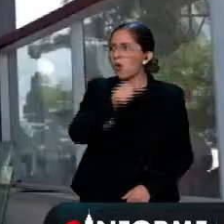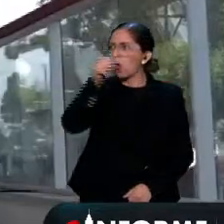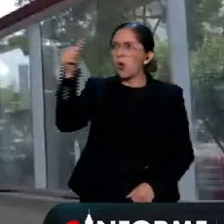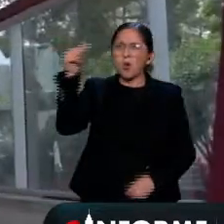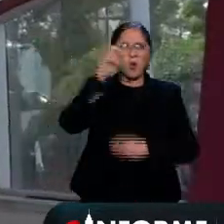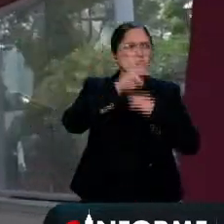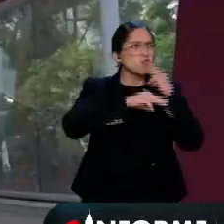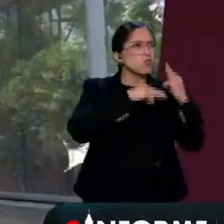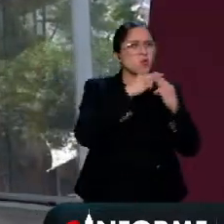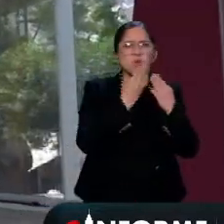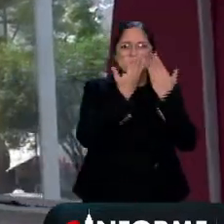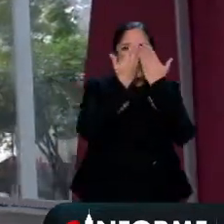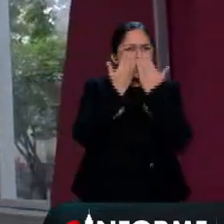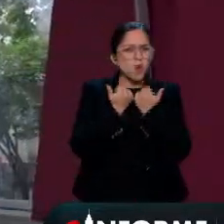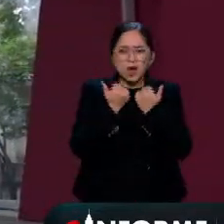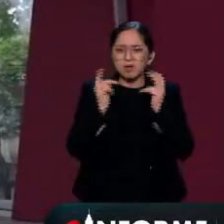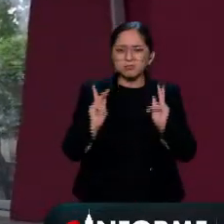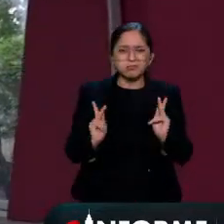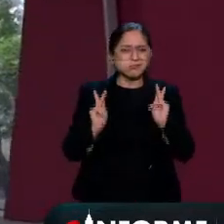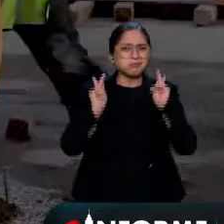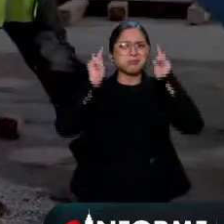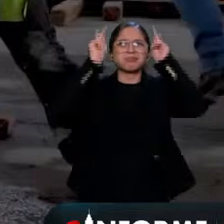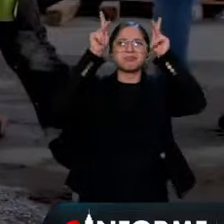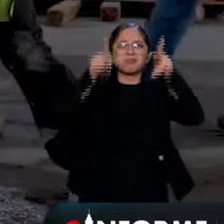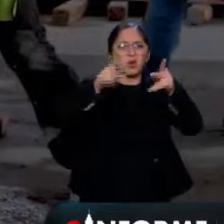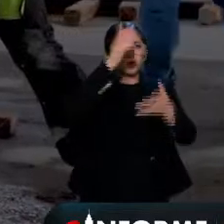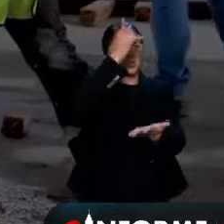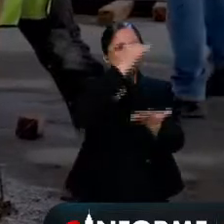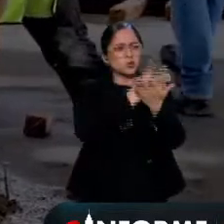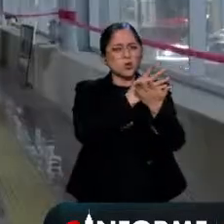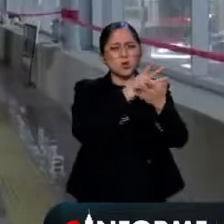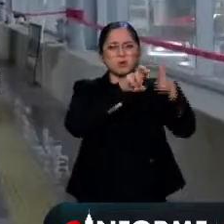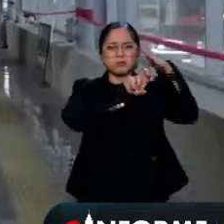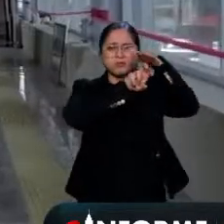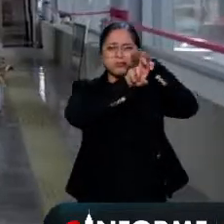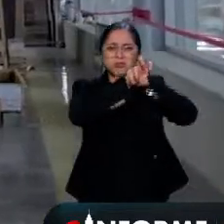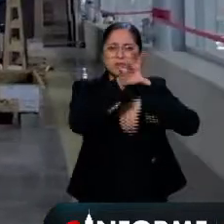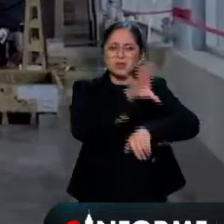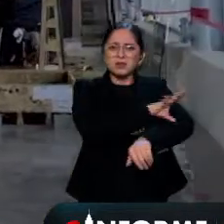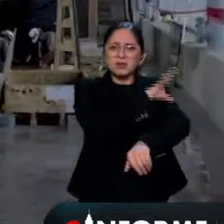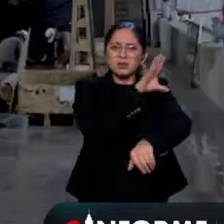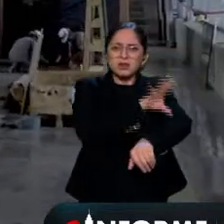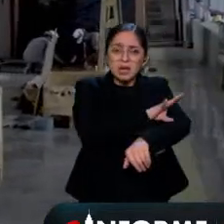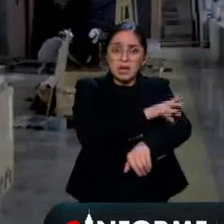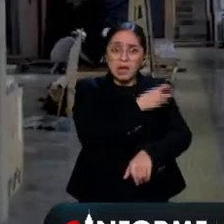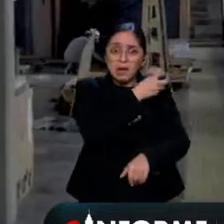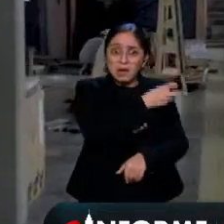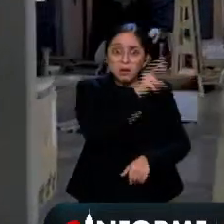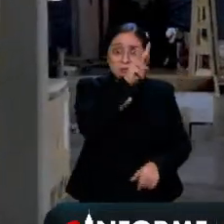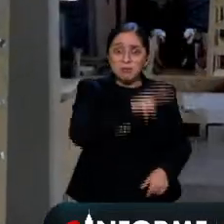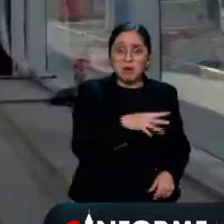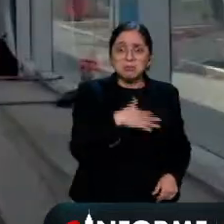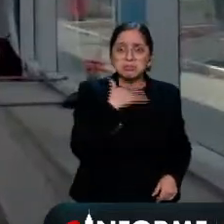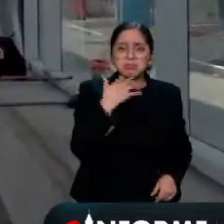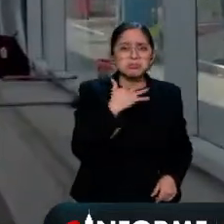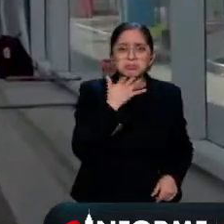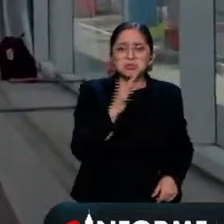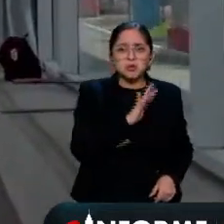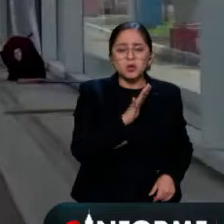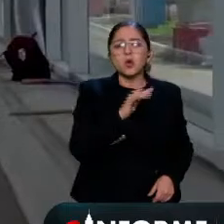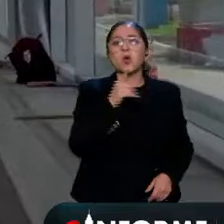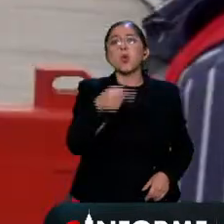público para trolebus es un transporte eléctrico que no contamina así que el único lugar de trolebus